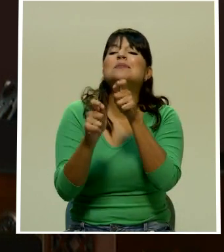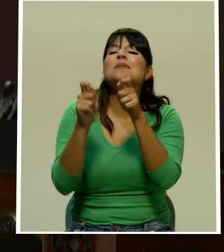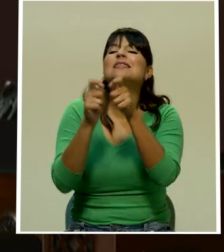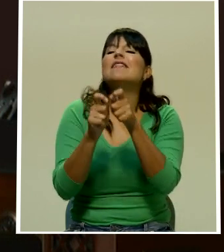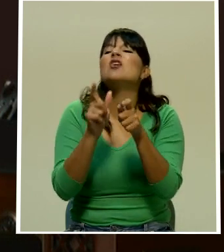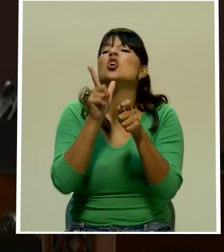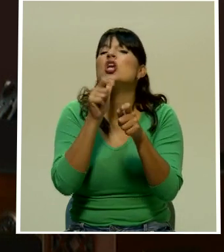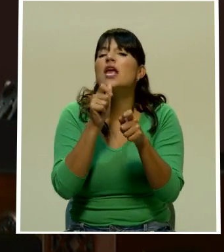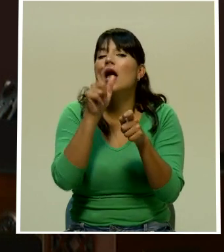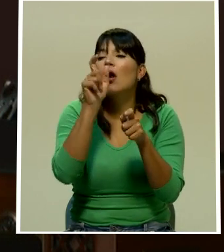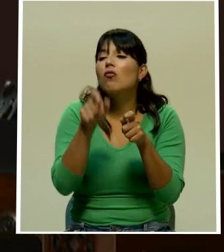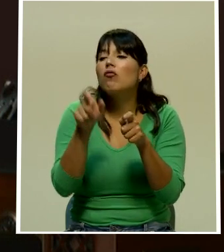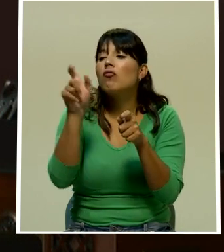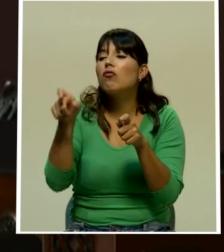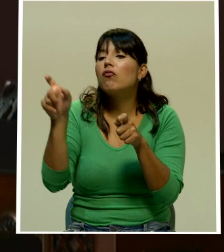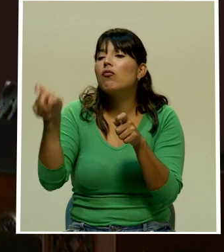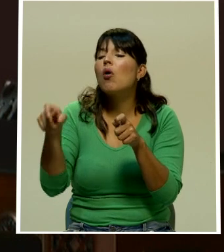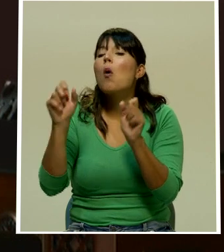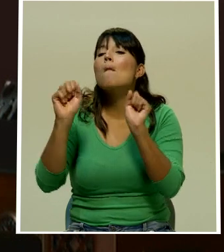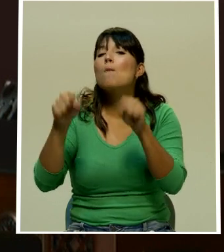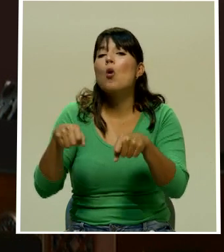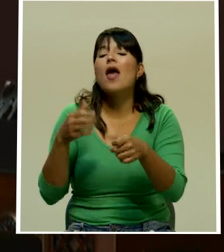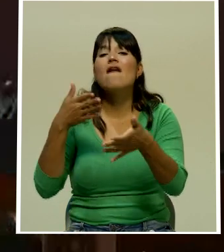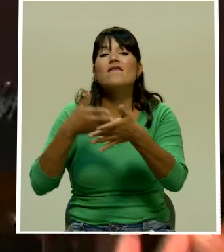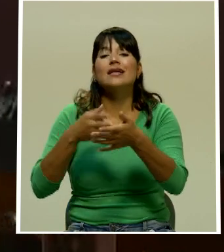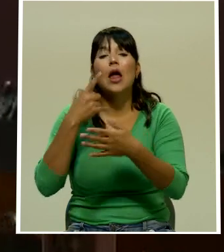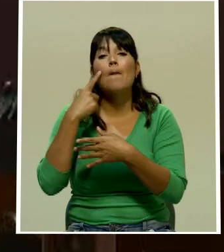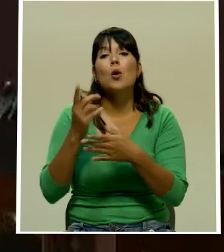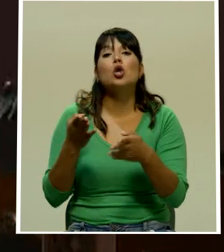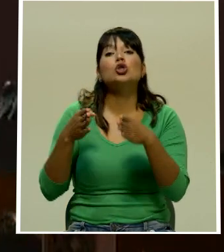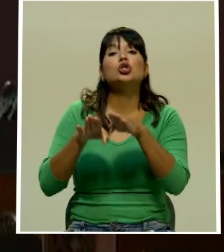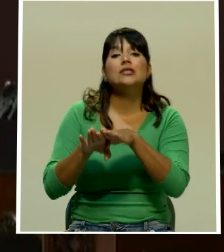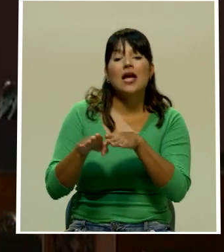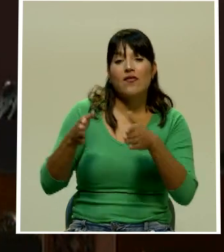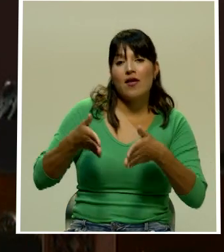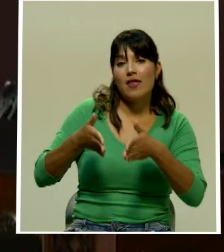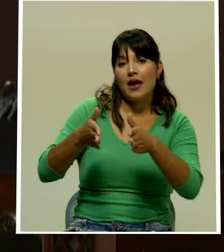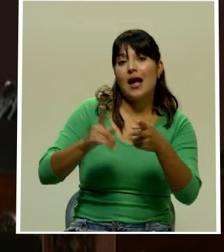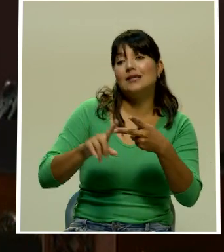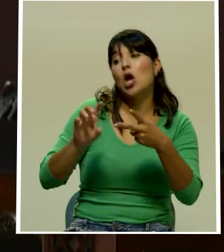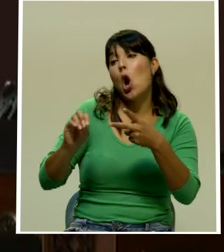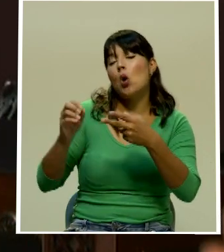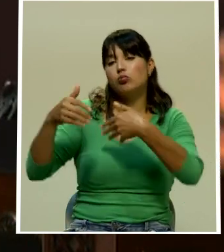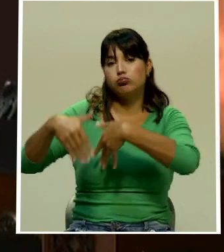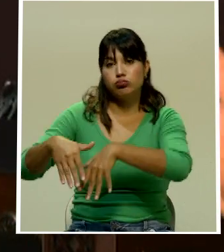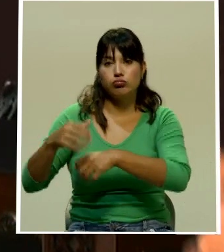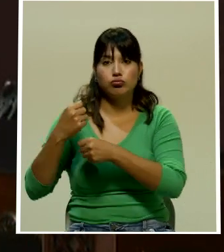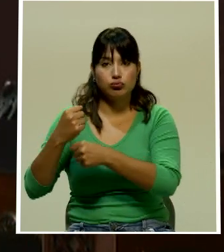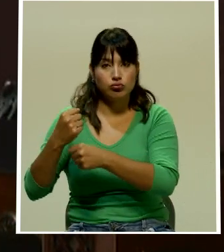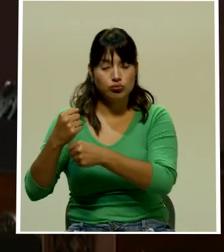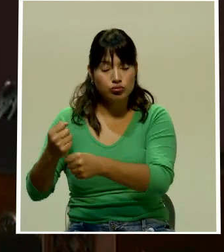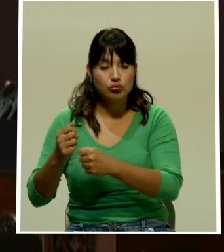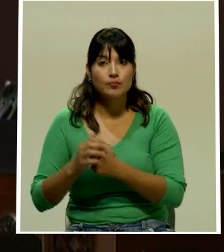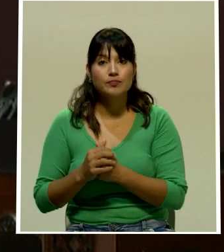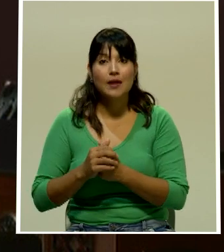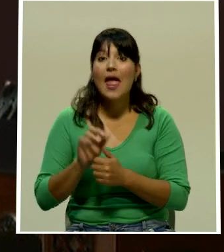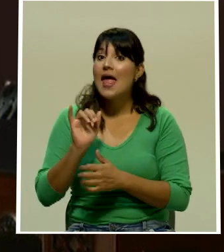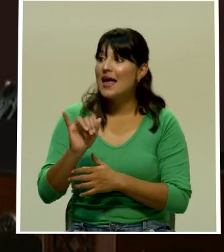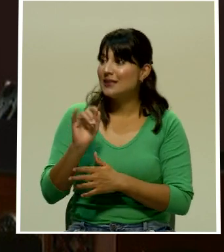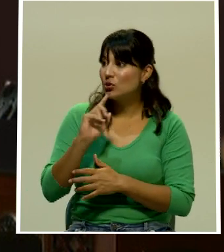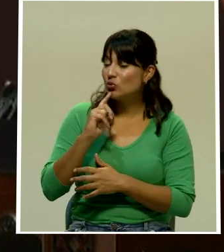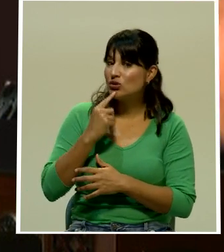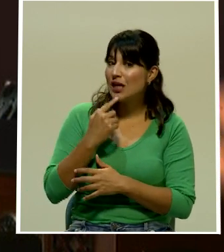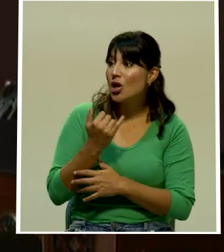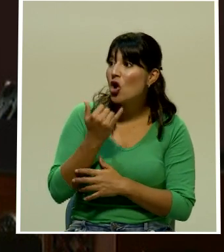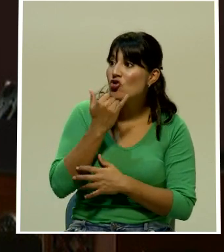quiénes podrían ser esas personas afectadas si incurren nuevamente a estos hechos que son investigados. Ese sería un grave error que